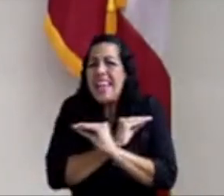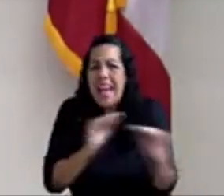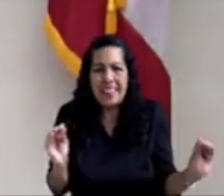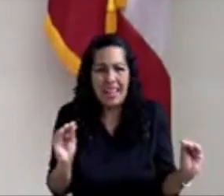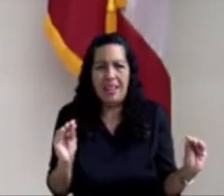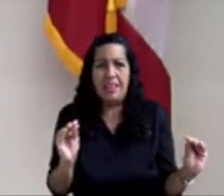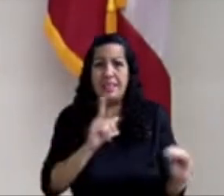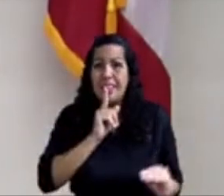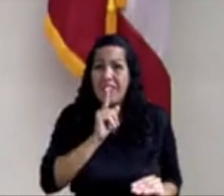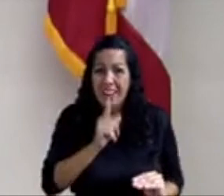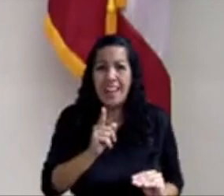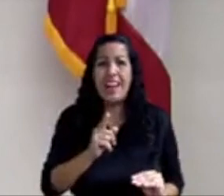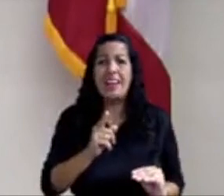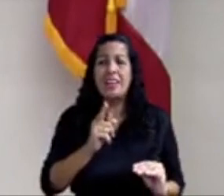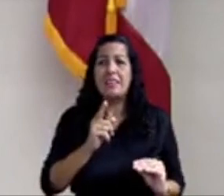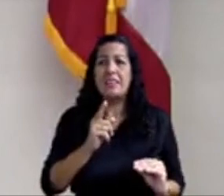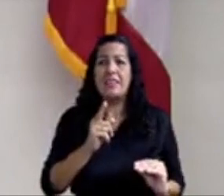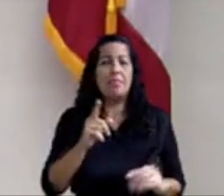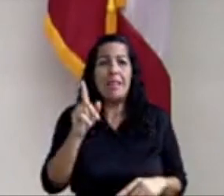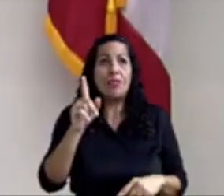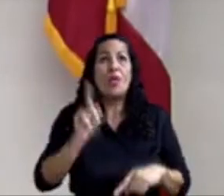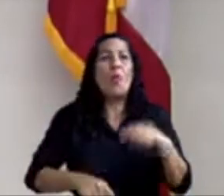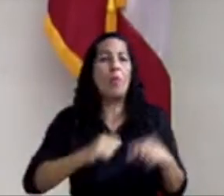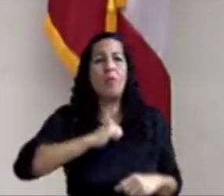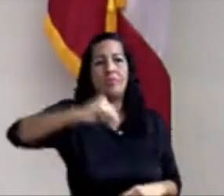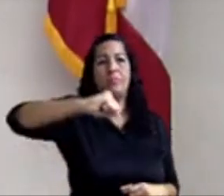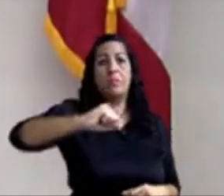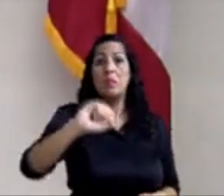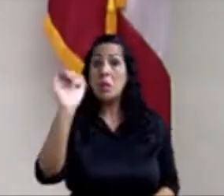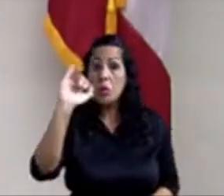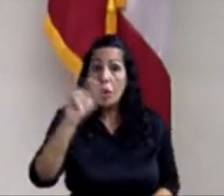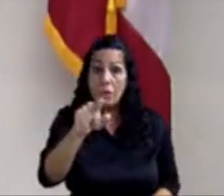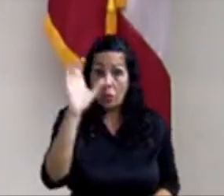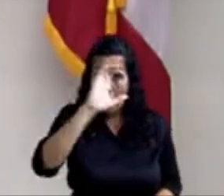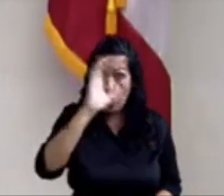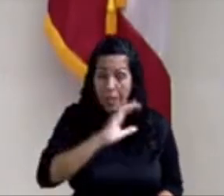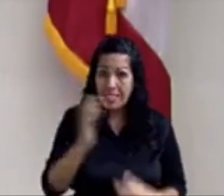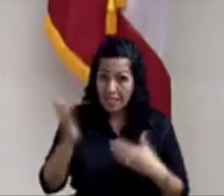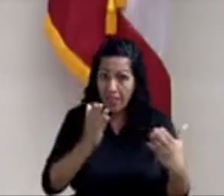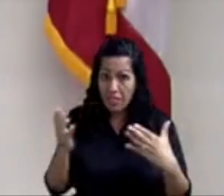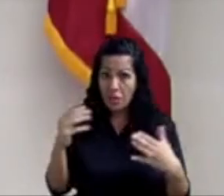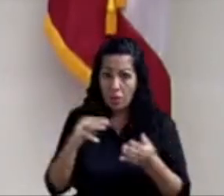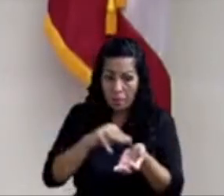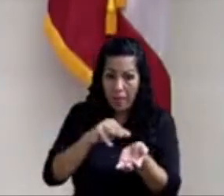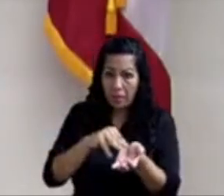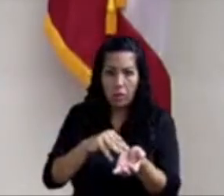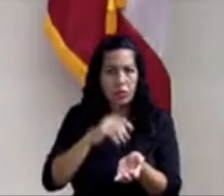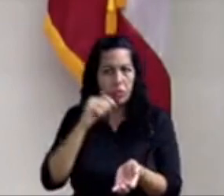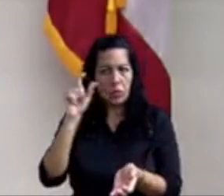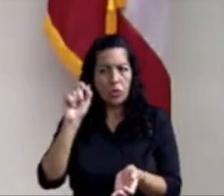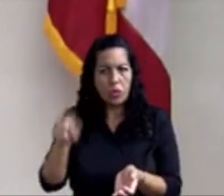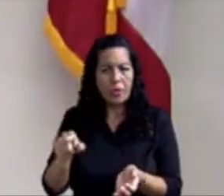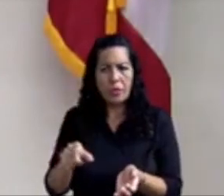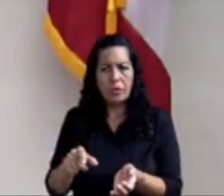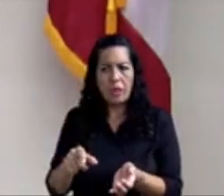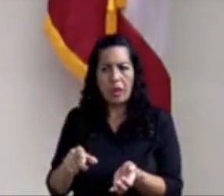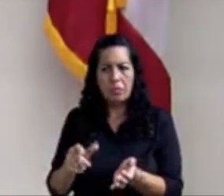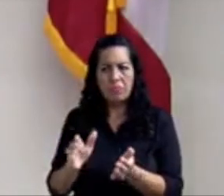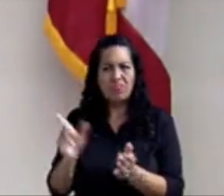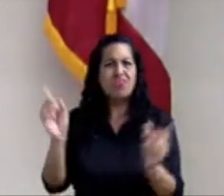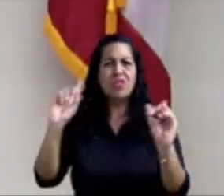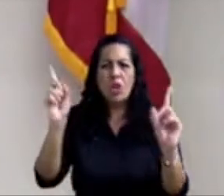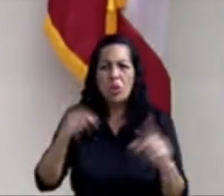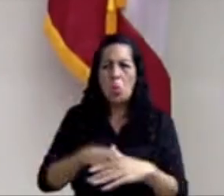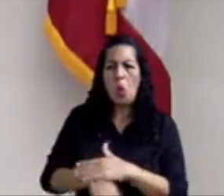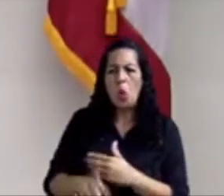Eso es totalmente, eso no puede ser. Igual que tú vas a buscar un servicio médico, tampoco tu estatus migratorio no importa. Eso no es parte del